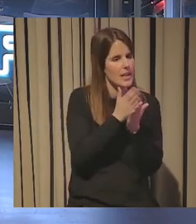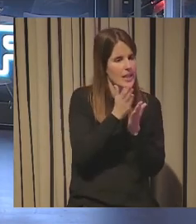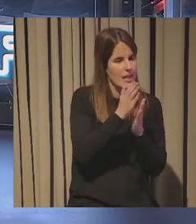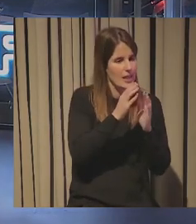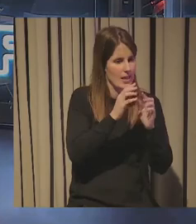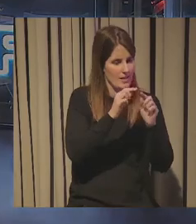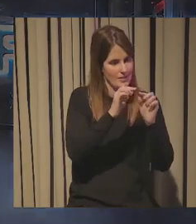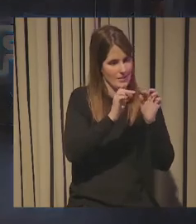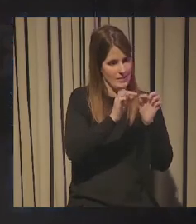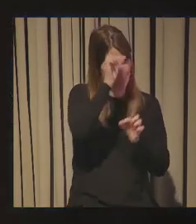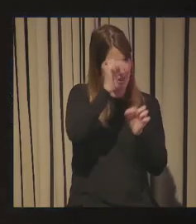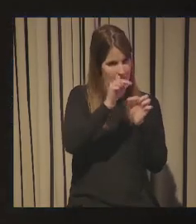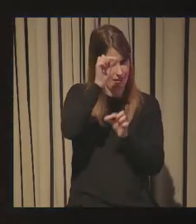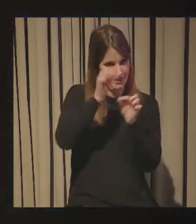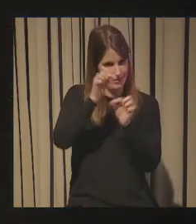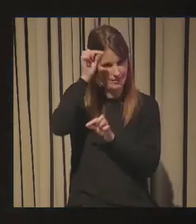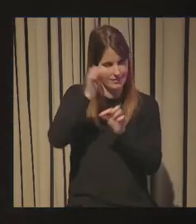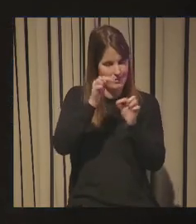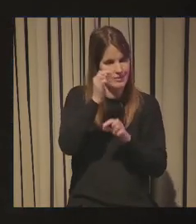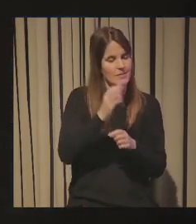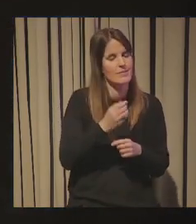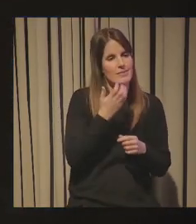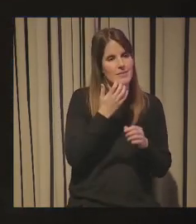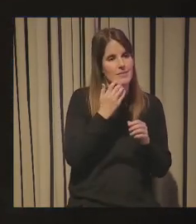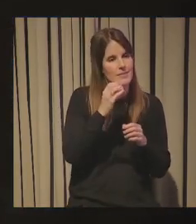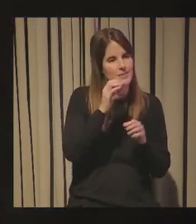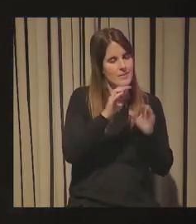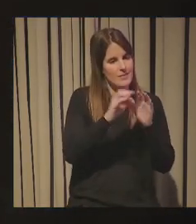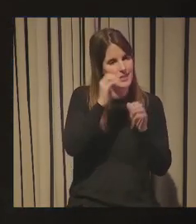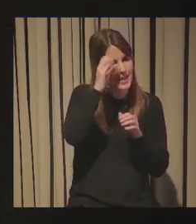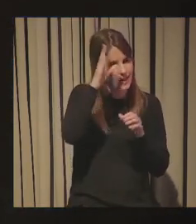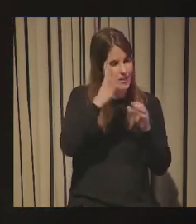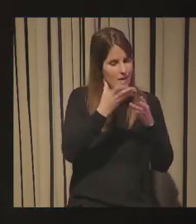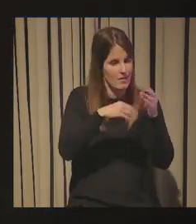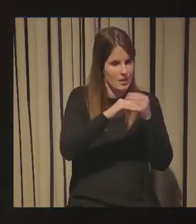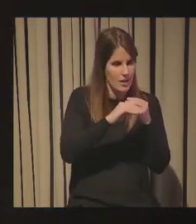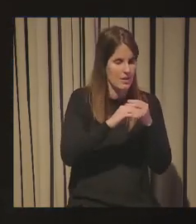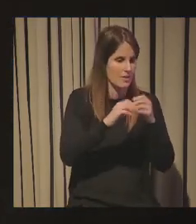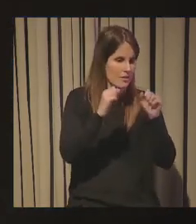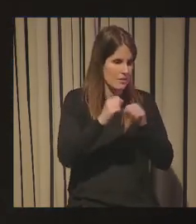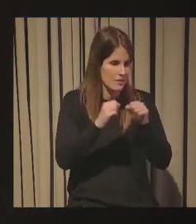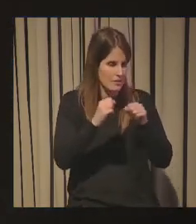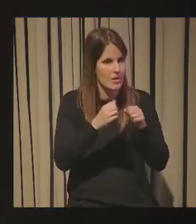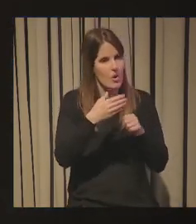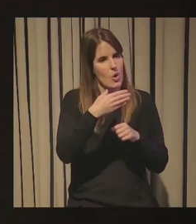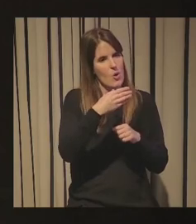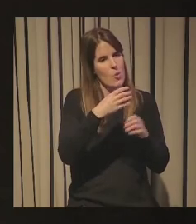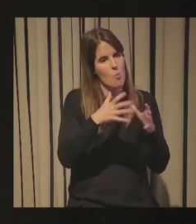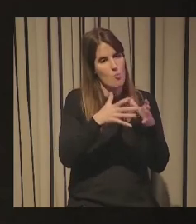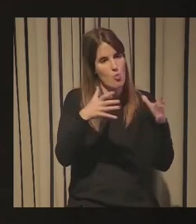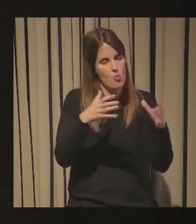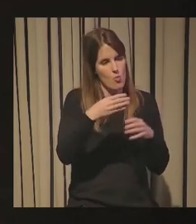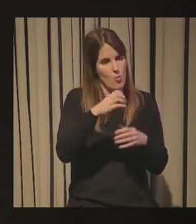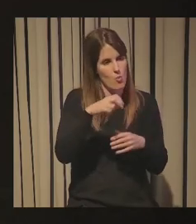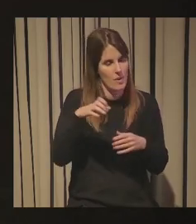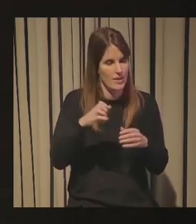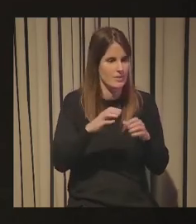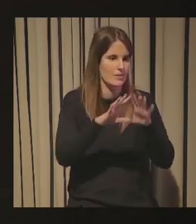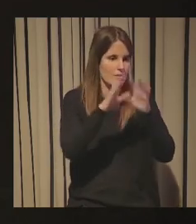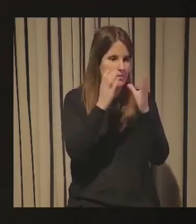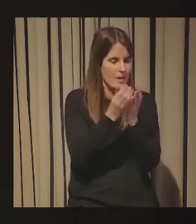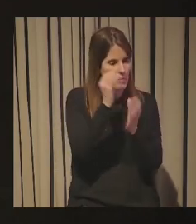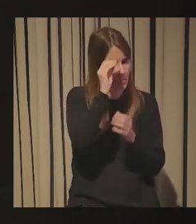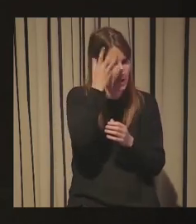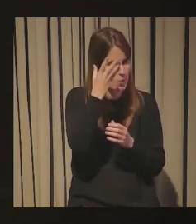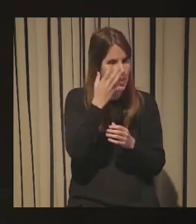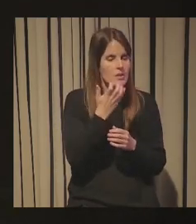hay tendencias desde la inteligencia artificial la era de la abundancia los seños los boomers hemos hablado del metaverso no sé